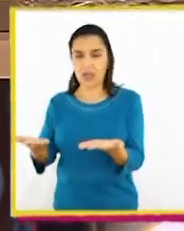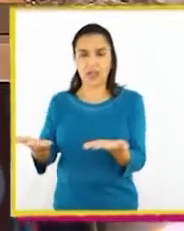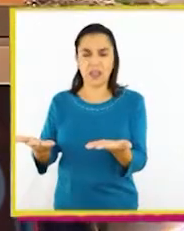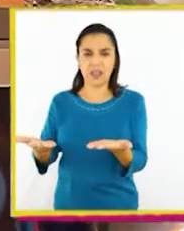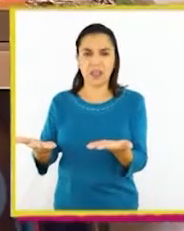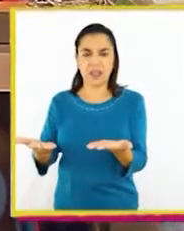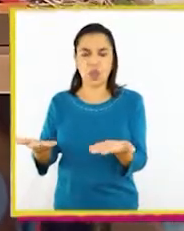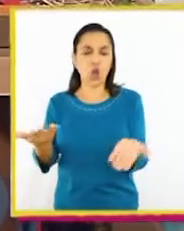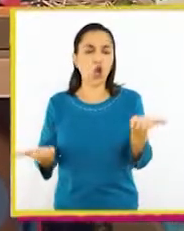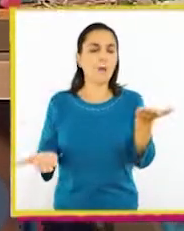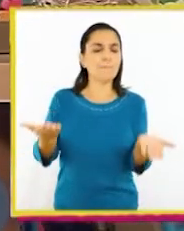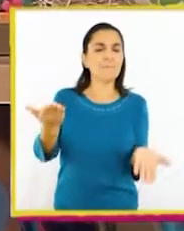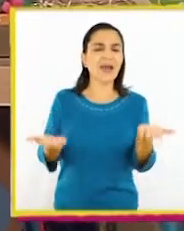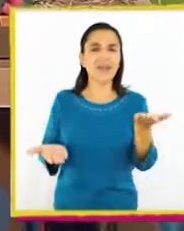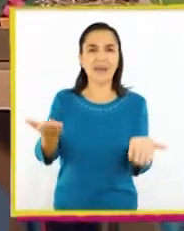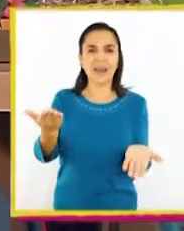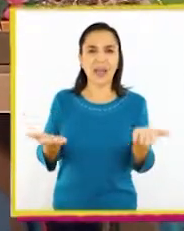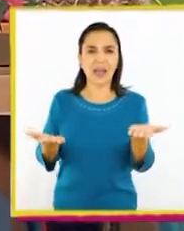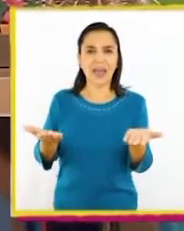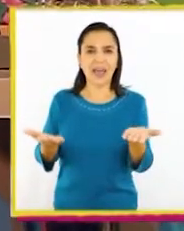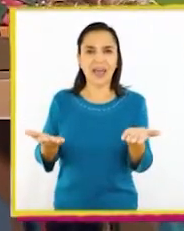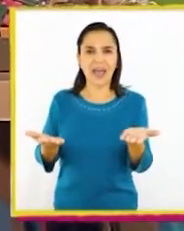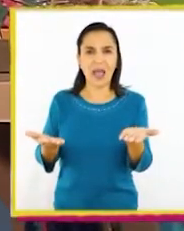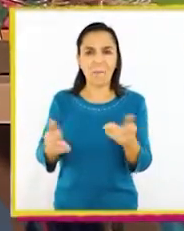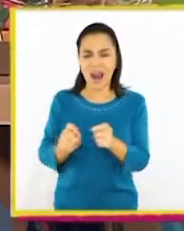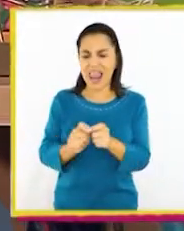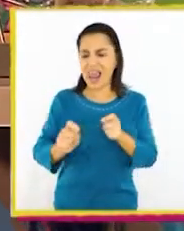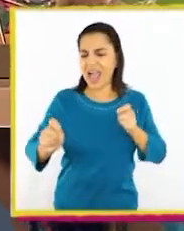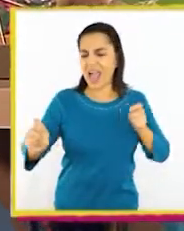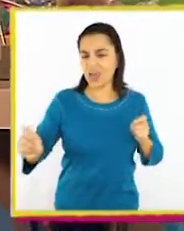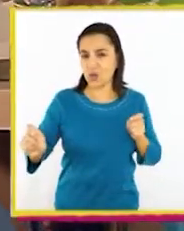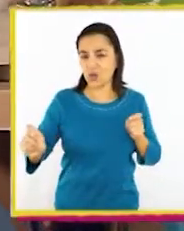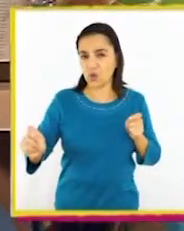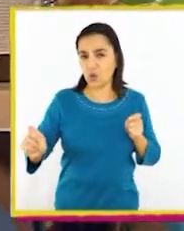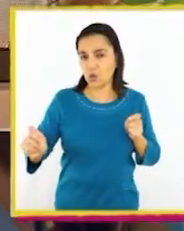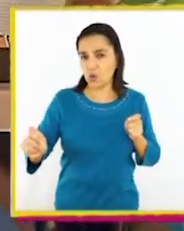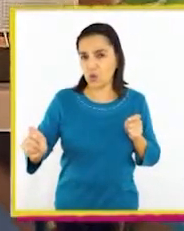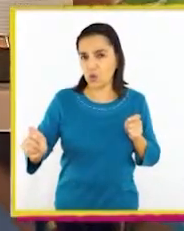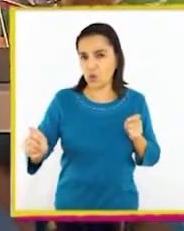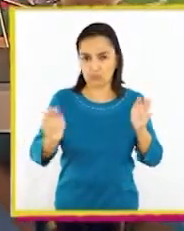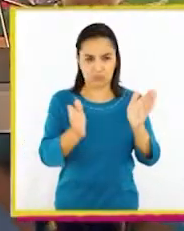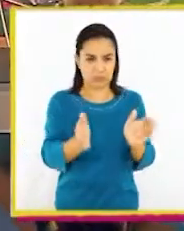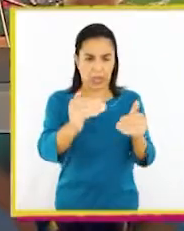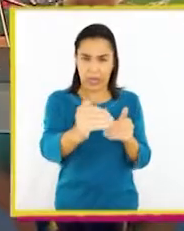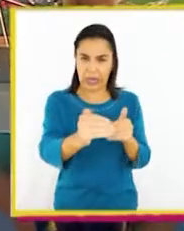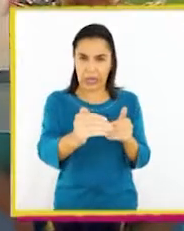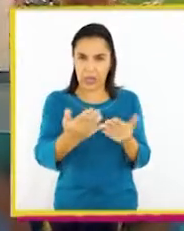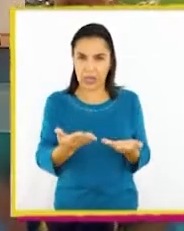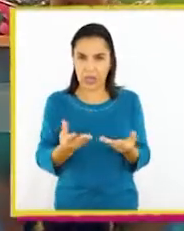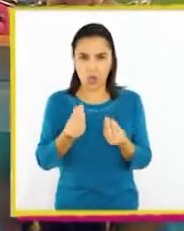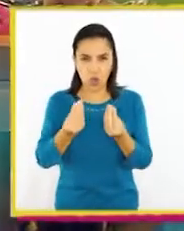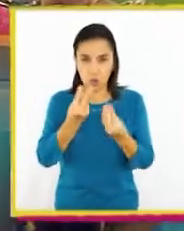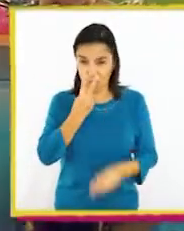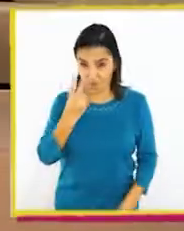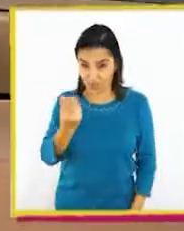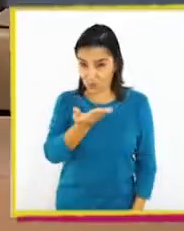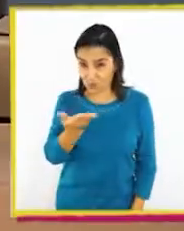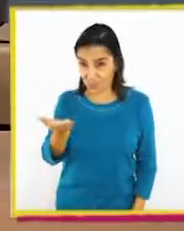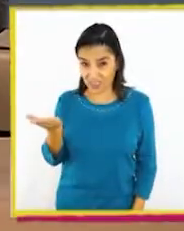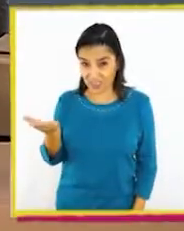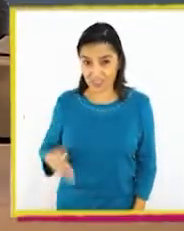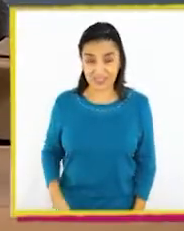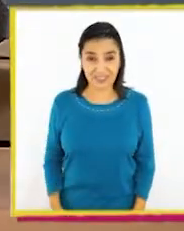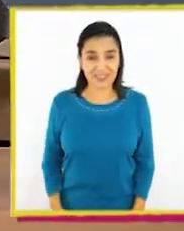Y vamos a comparar si es más largo que la caja. ¿Cómo lo ven ustedes?